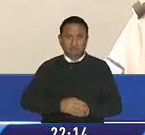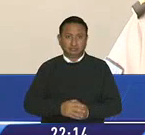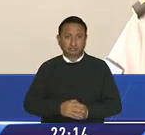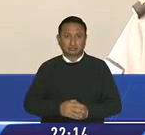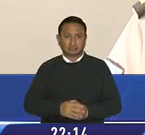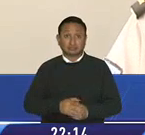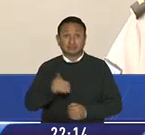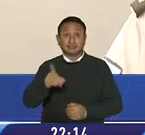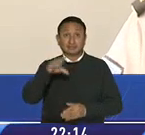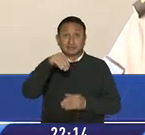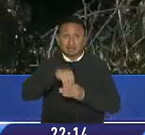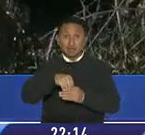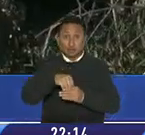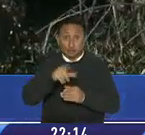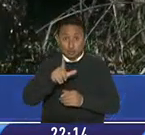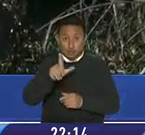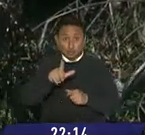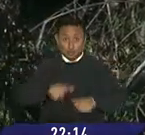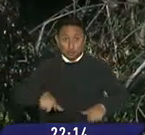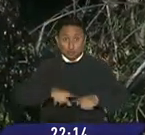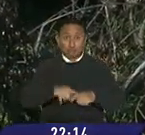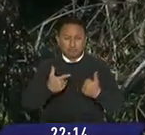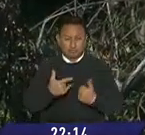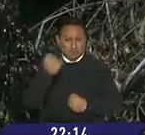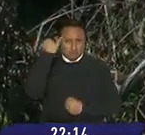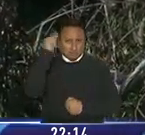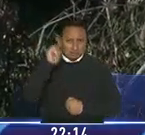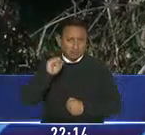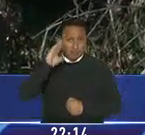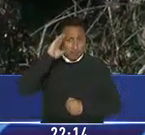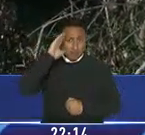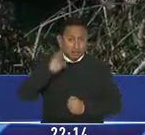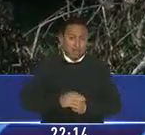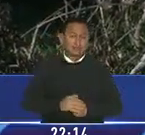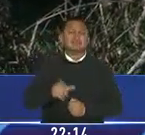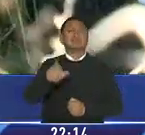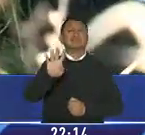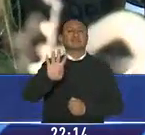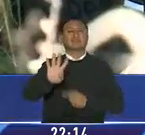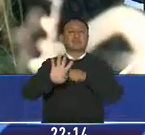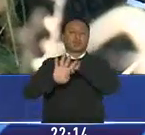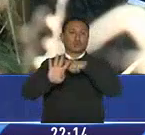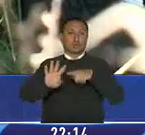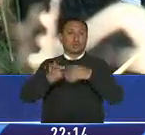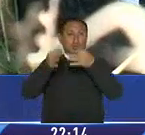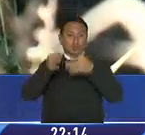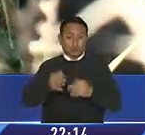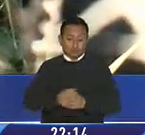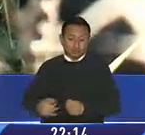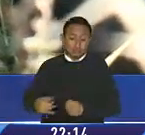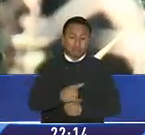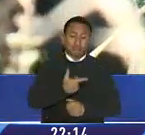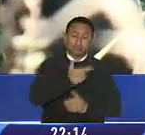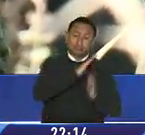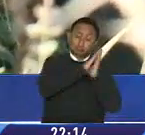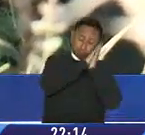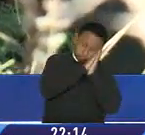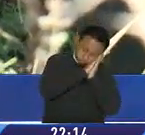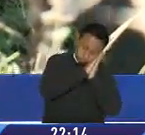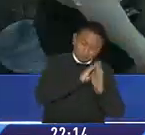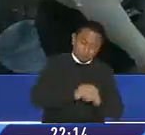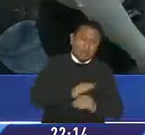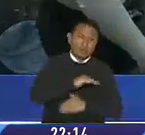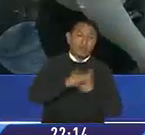victimadas en el mismo sector. De las primeras hipótesis policiales, las víctimas habrían sido sorprendidas cuando descansaban. Todas